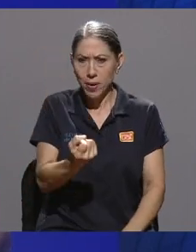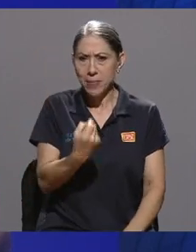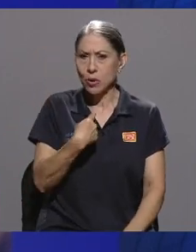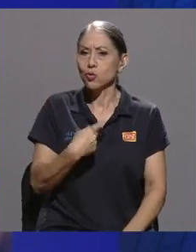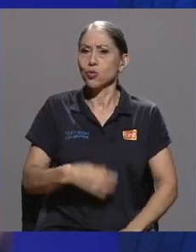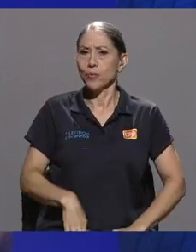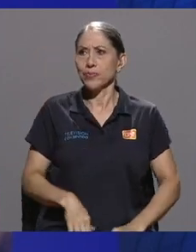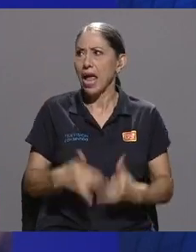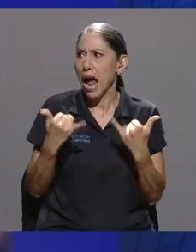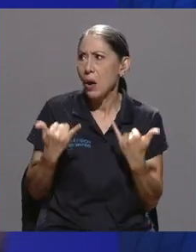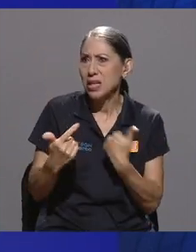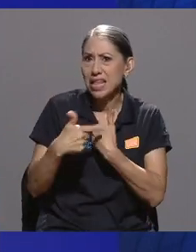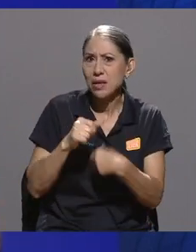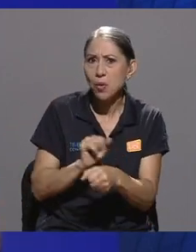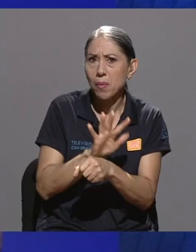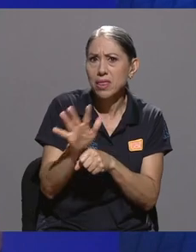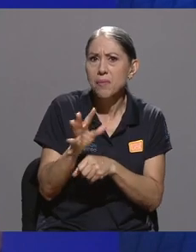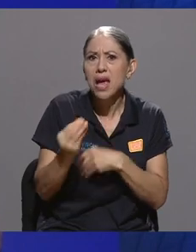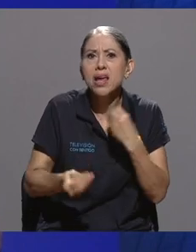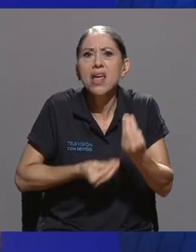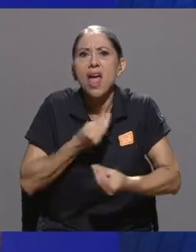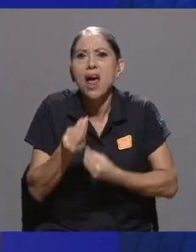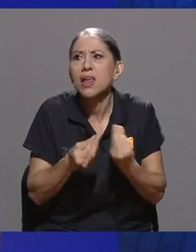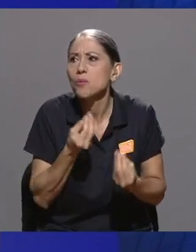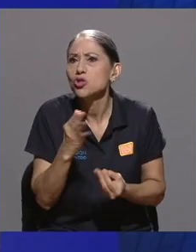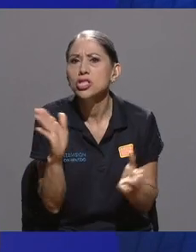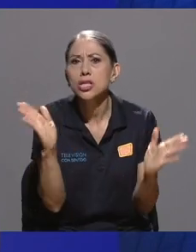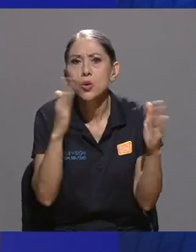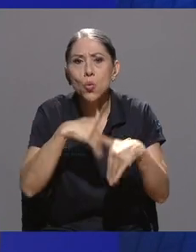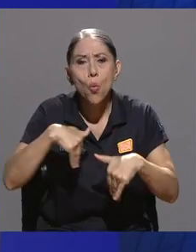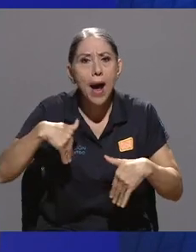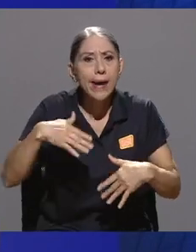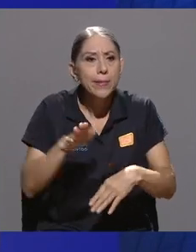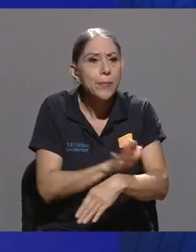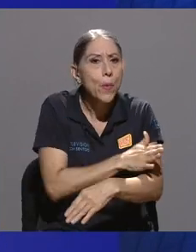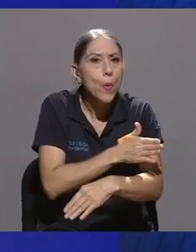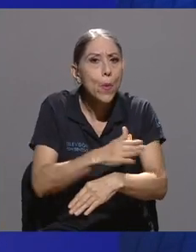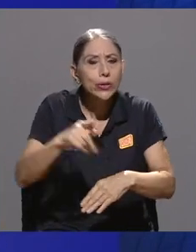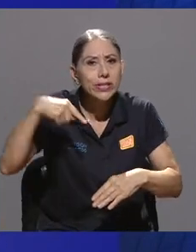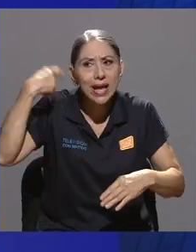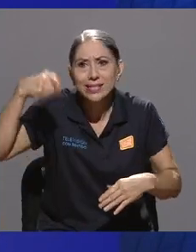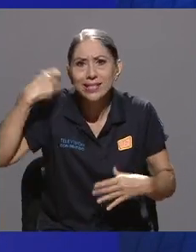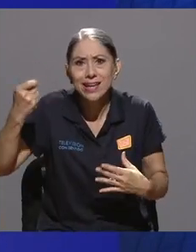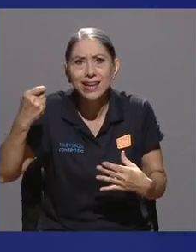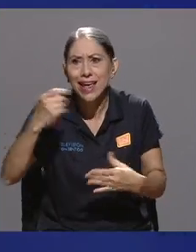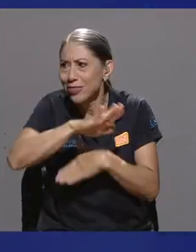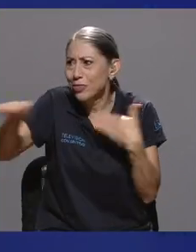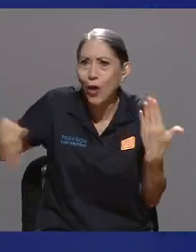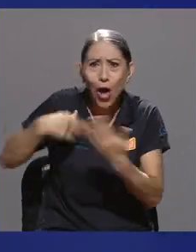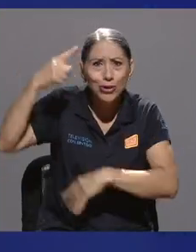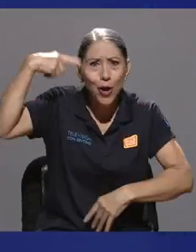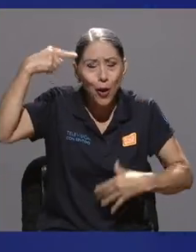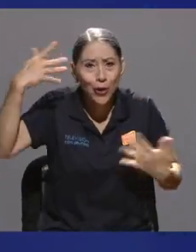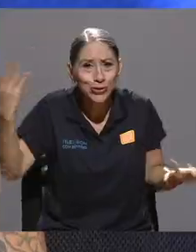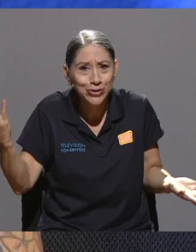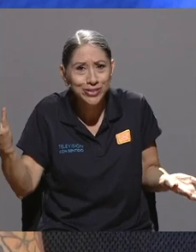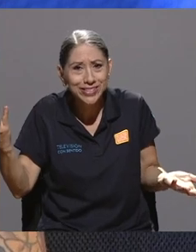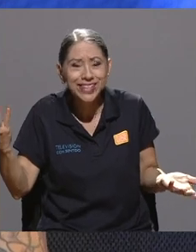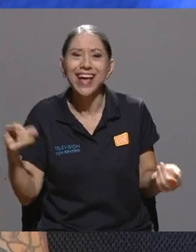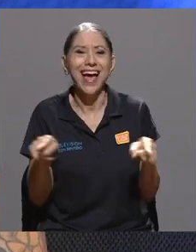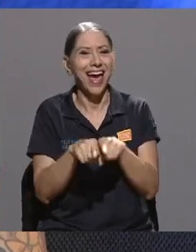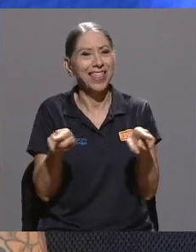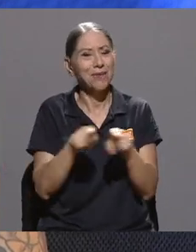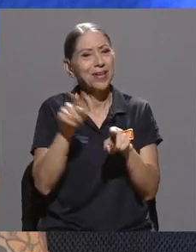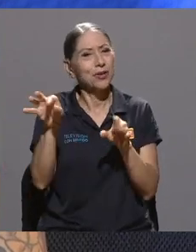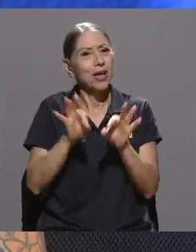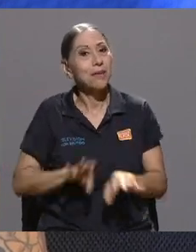haríamos todos nosotros en esta pandemia si no tuviéramos el cine, si no tuviéramos la música, estaríamos todos locos? Sí, es importante